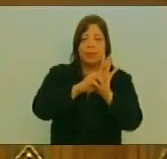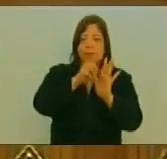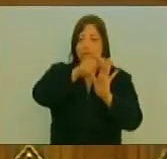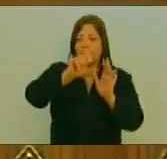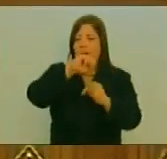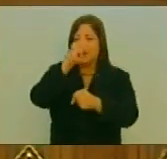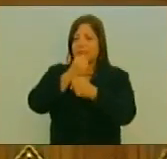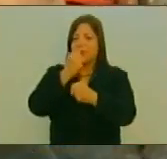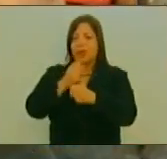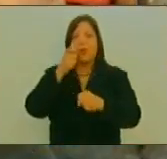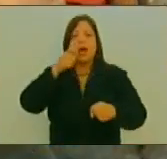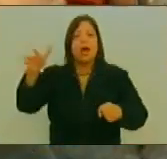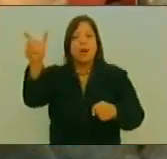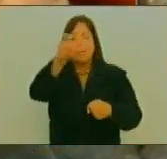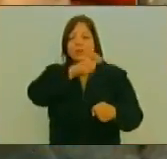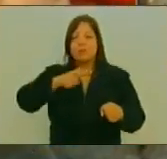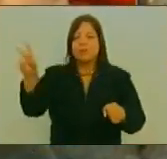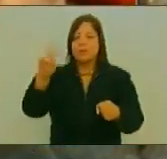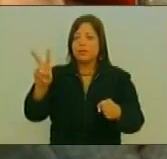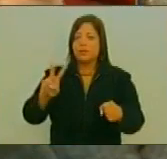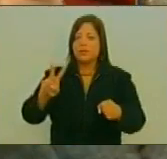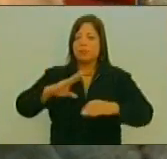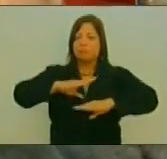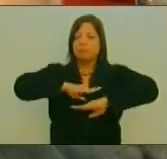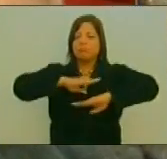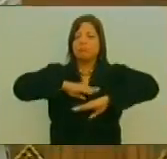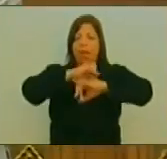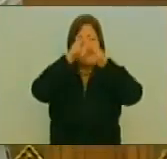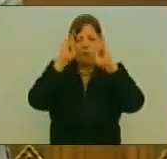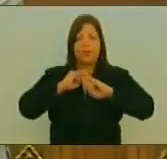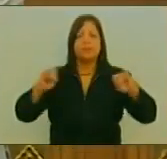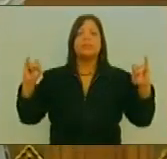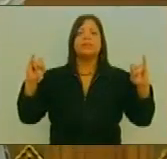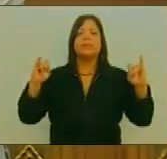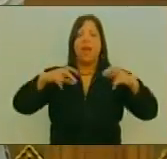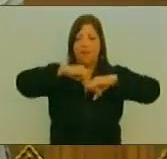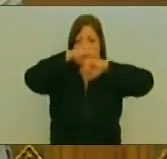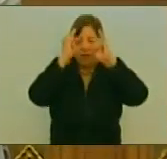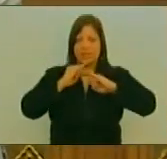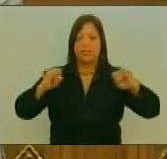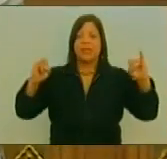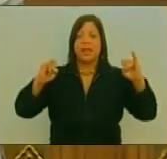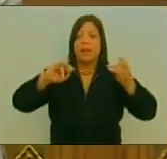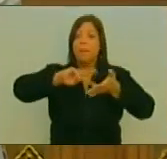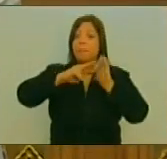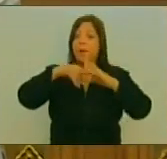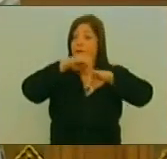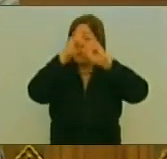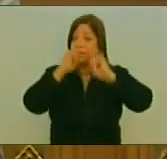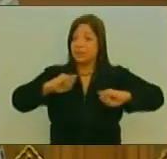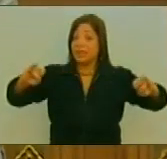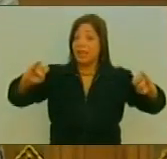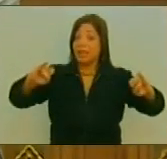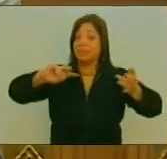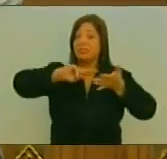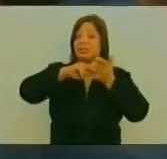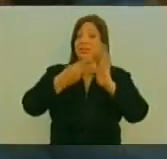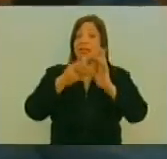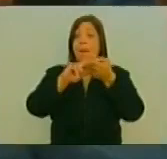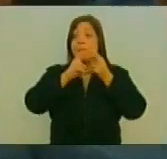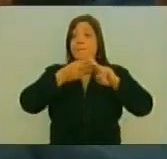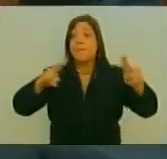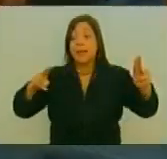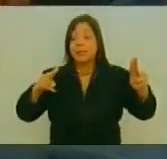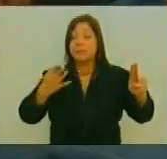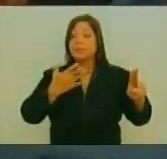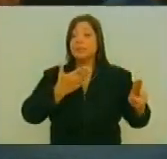trabajadores Y al pueblo venezolano La máxima felicidad Pero Esa máxima felicidad Y esa paz Que tanto